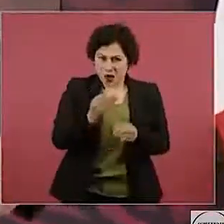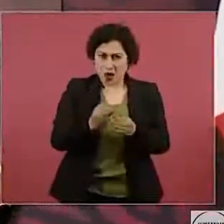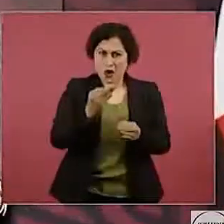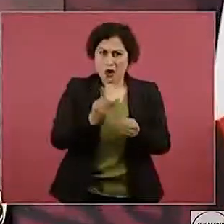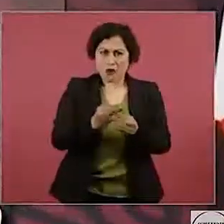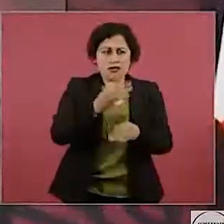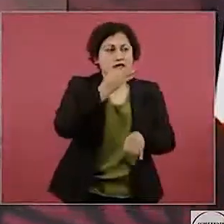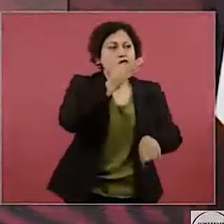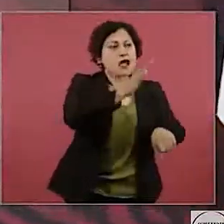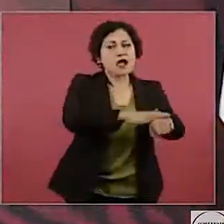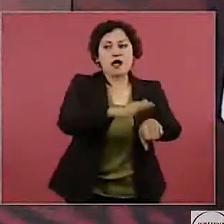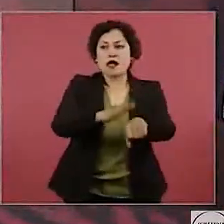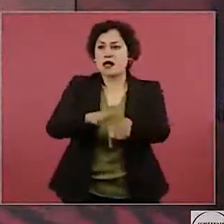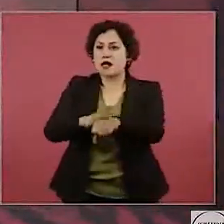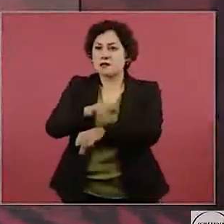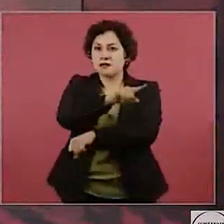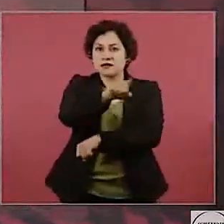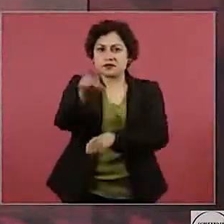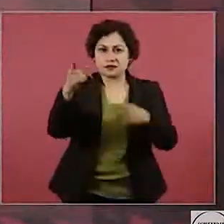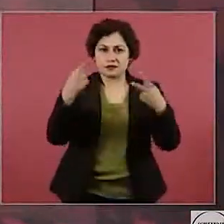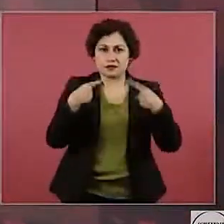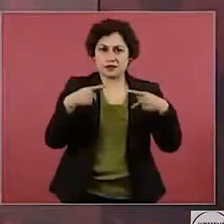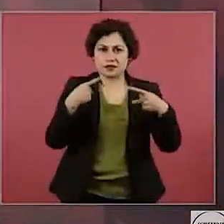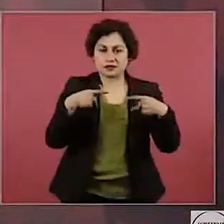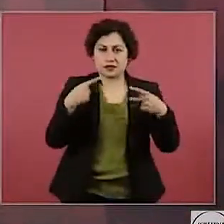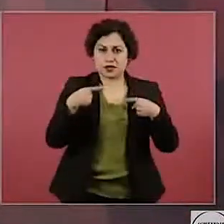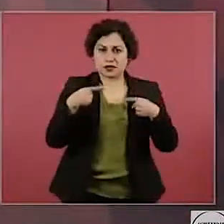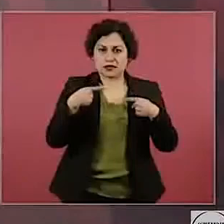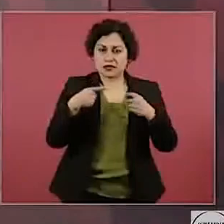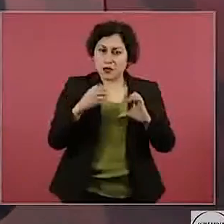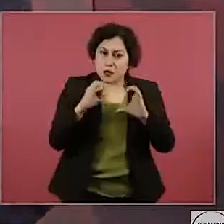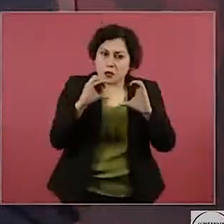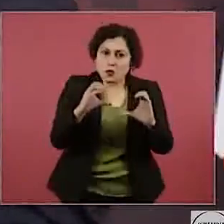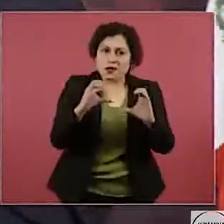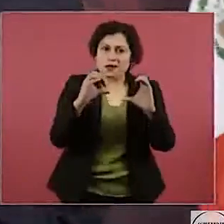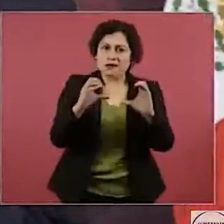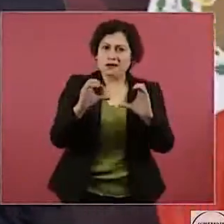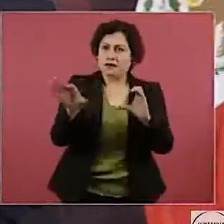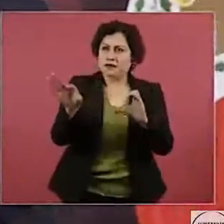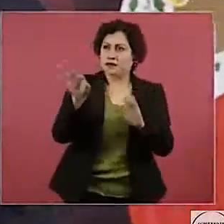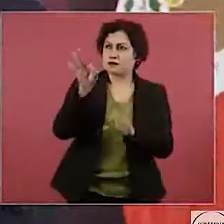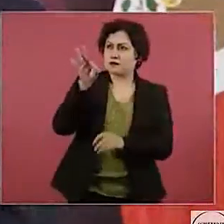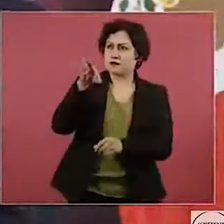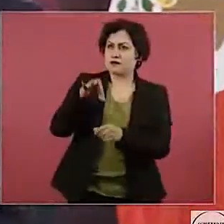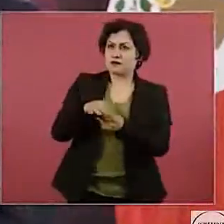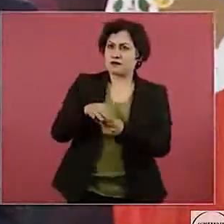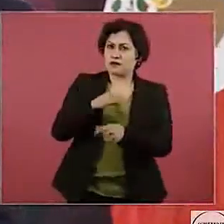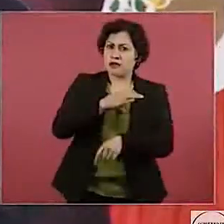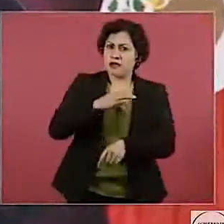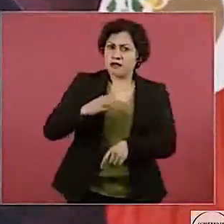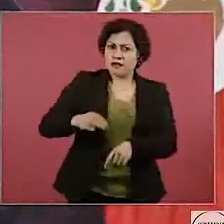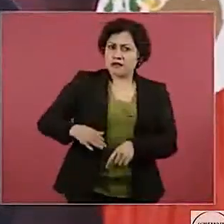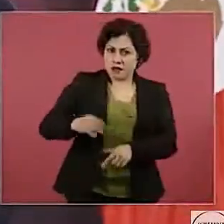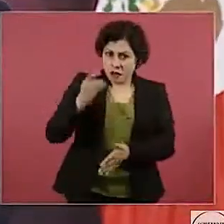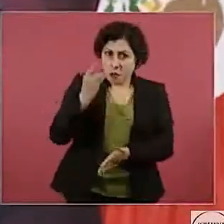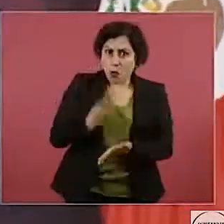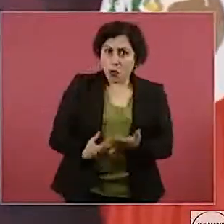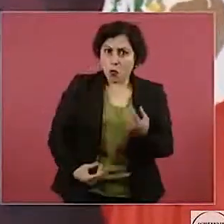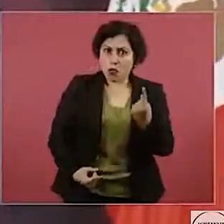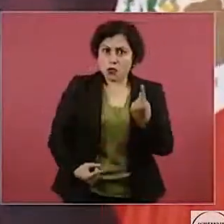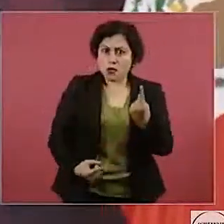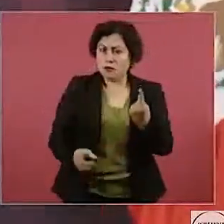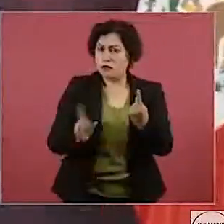votar por los candidatos, que no sólo hay que votar por los partidos,